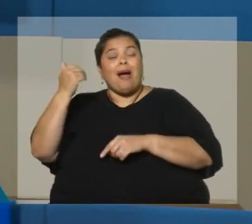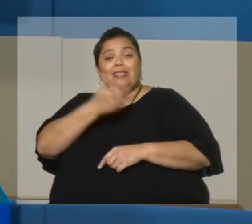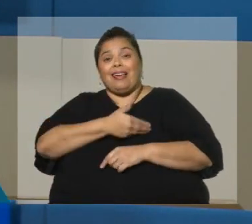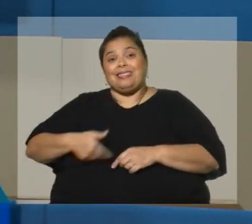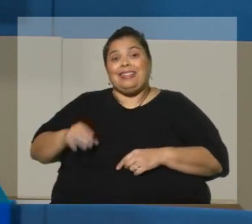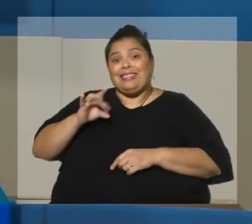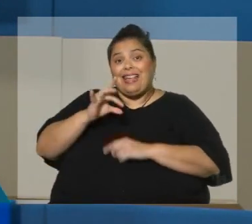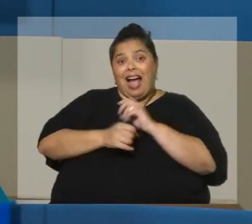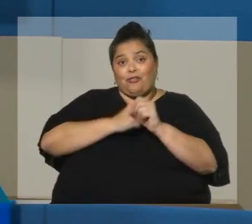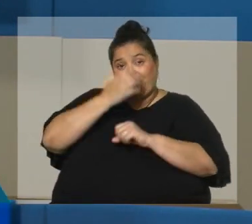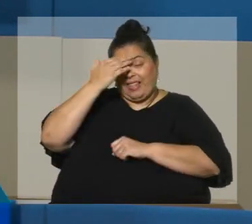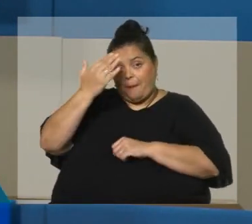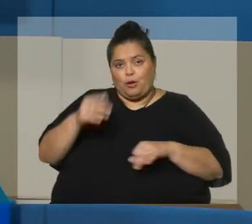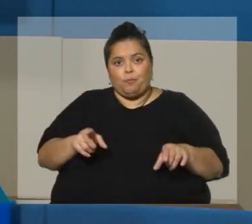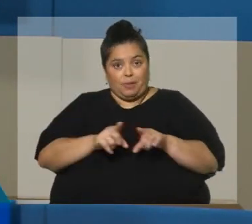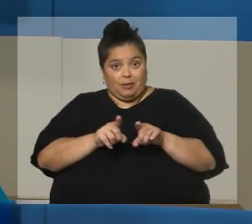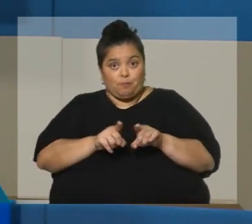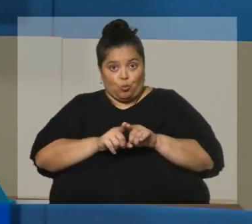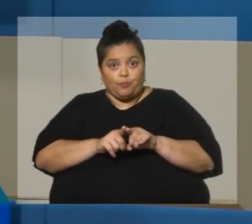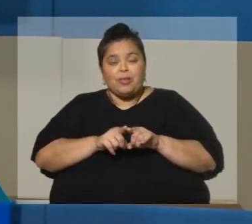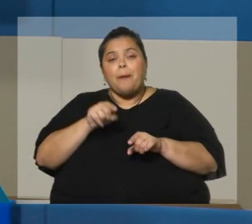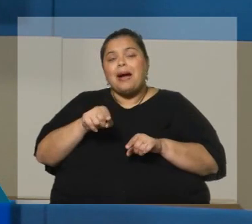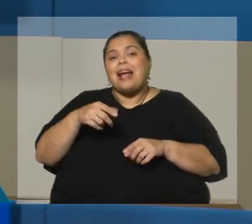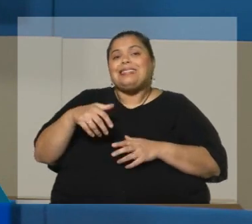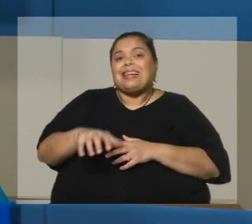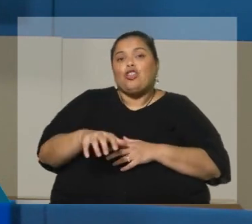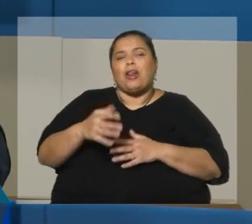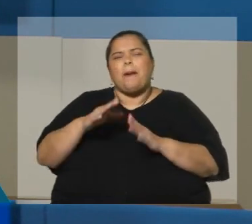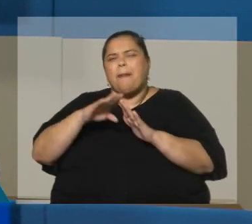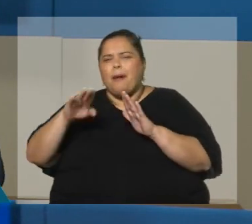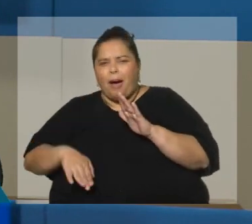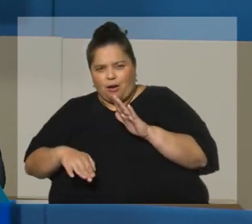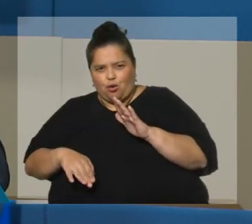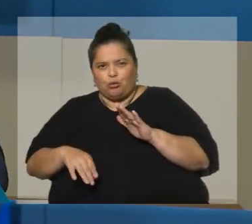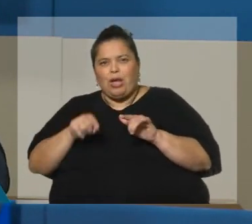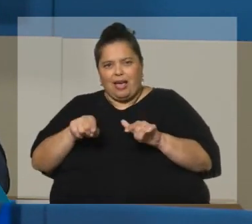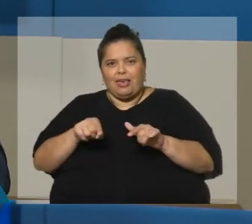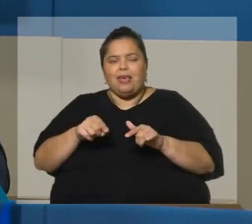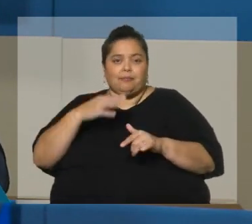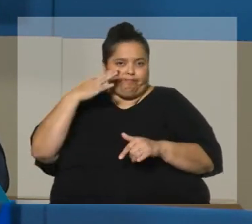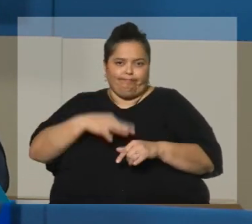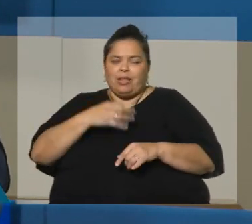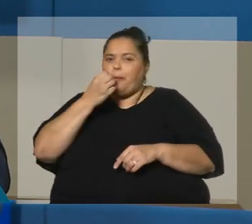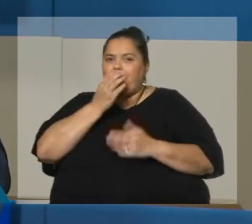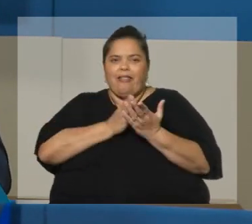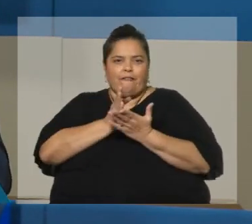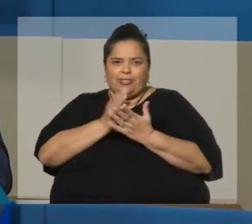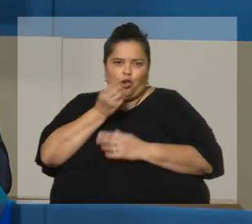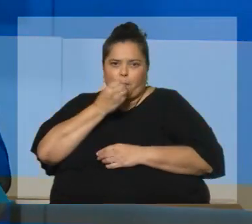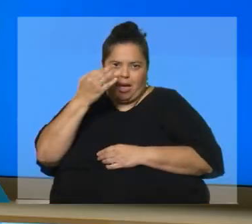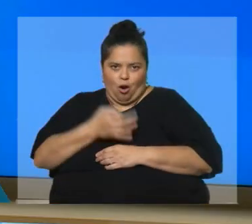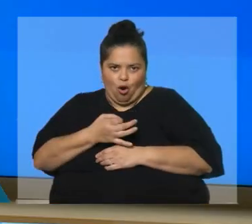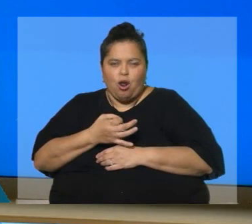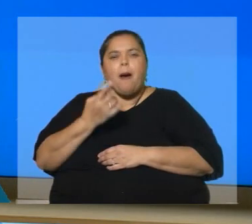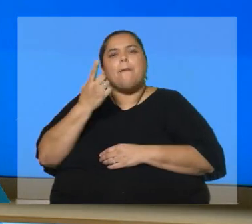decir, que allí hay realmente, para los sectores más bajos, claramente hay un mayor beneficio a través del suplemento. Claro, lo